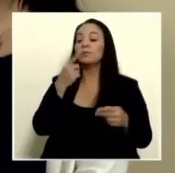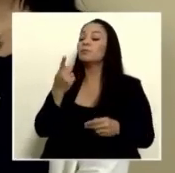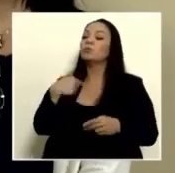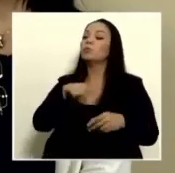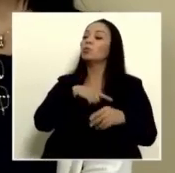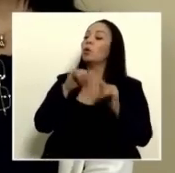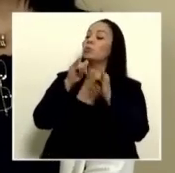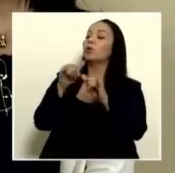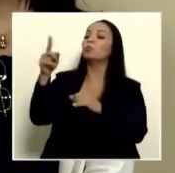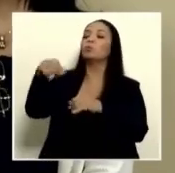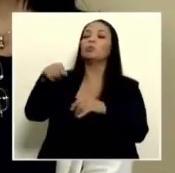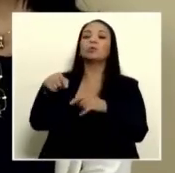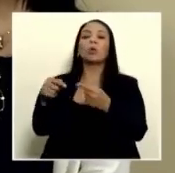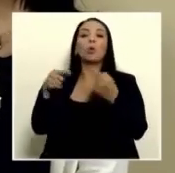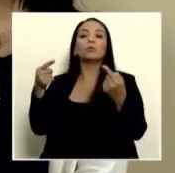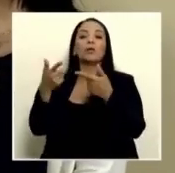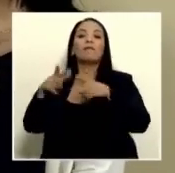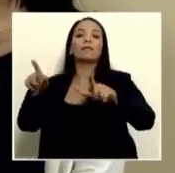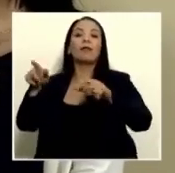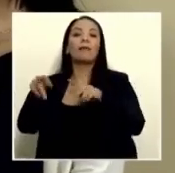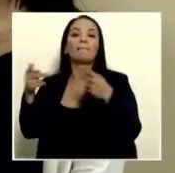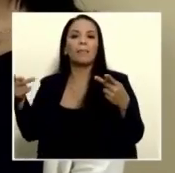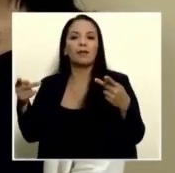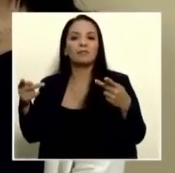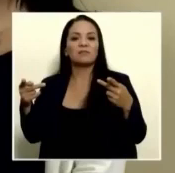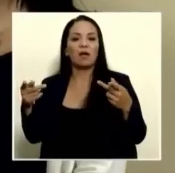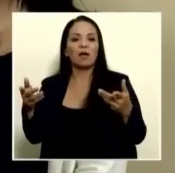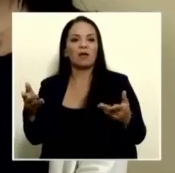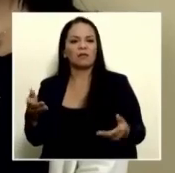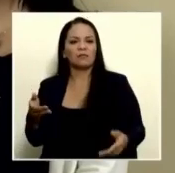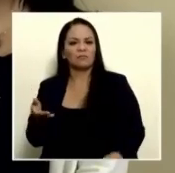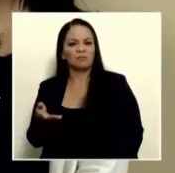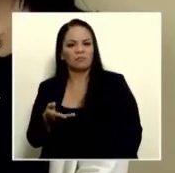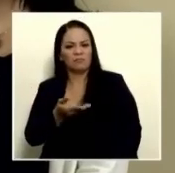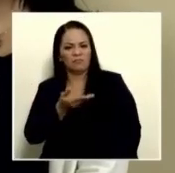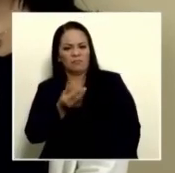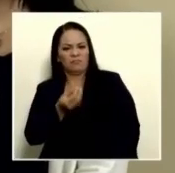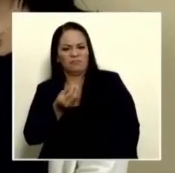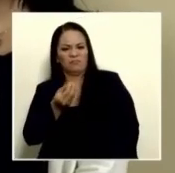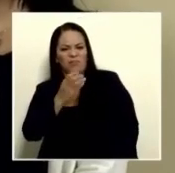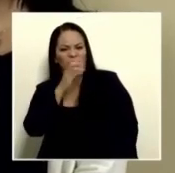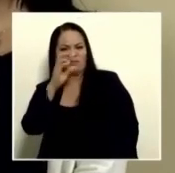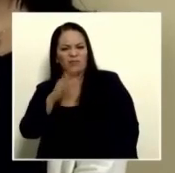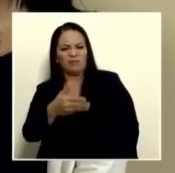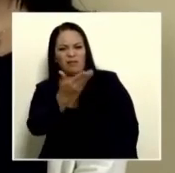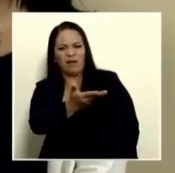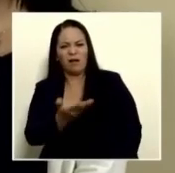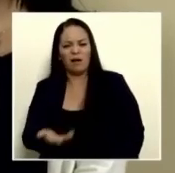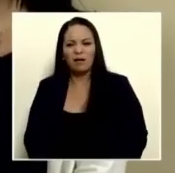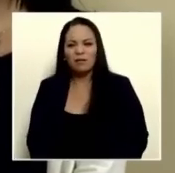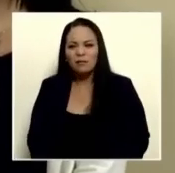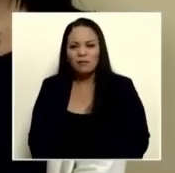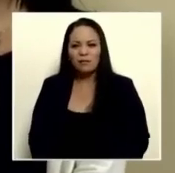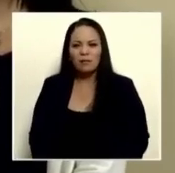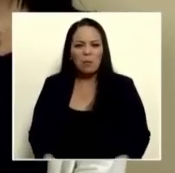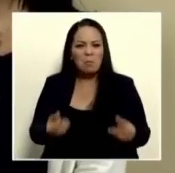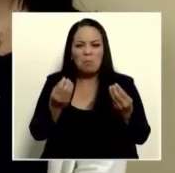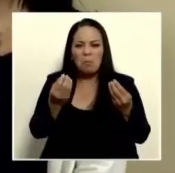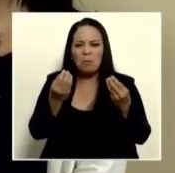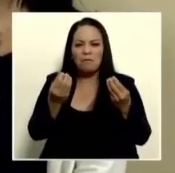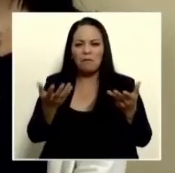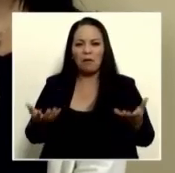libertad de prensa porque se mueven rápido a eso hemos llegado en Costa Rica que hacer el gobierno el trabajo del